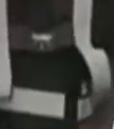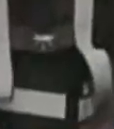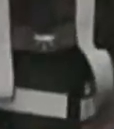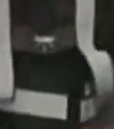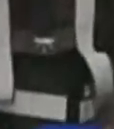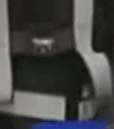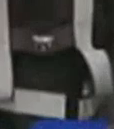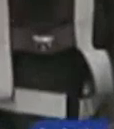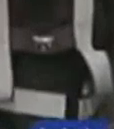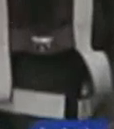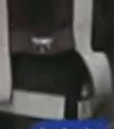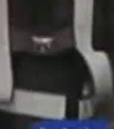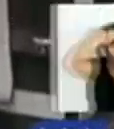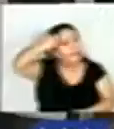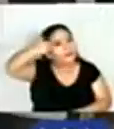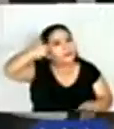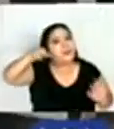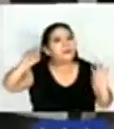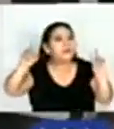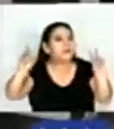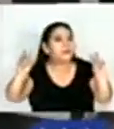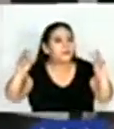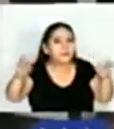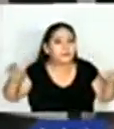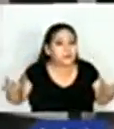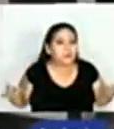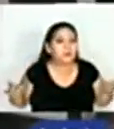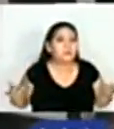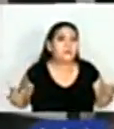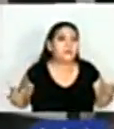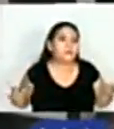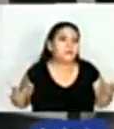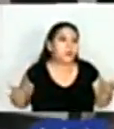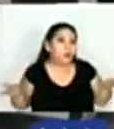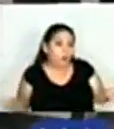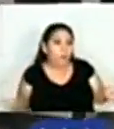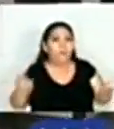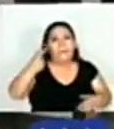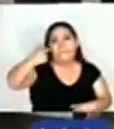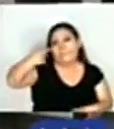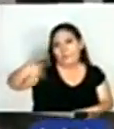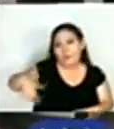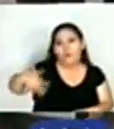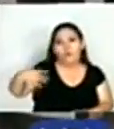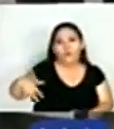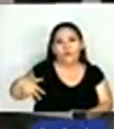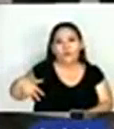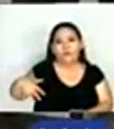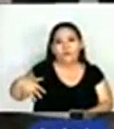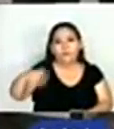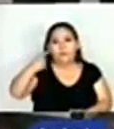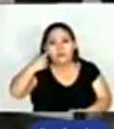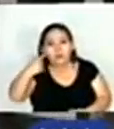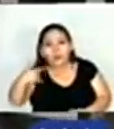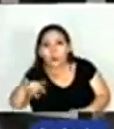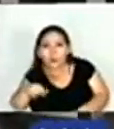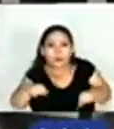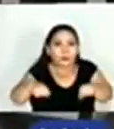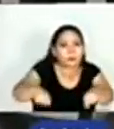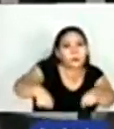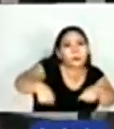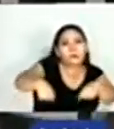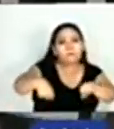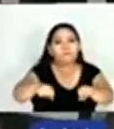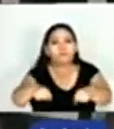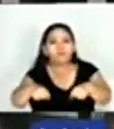aprender un poquito más sobre los riesgos que se mantiene uno